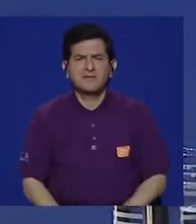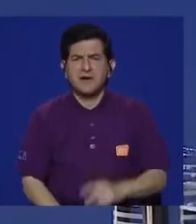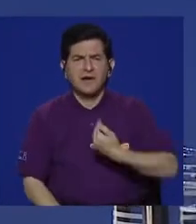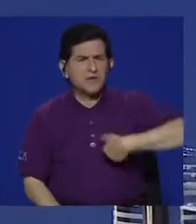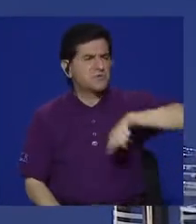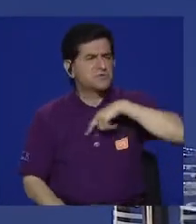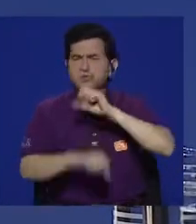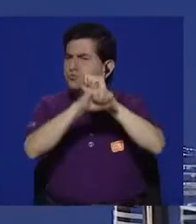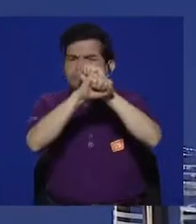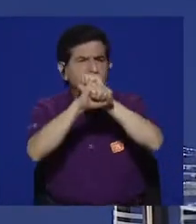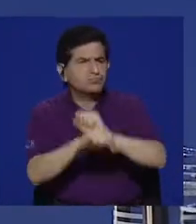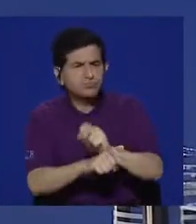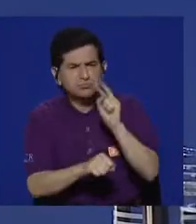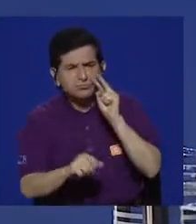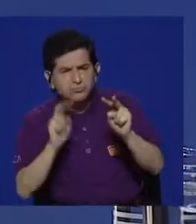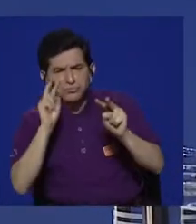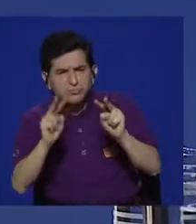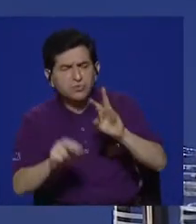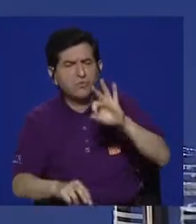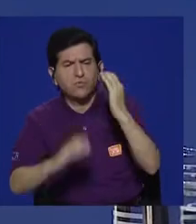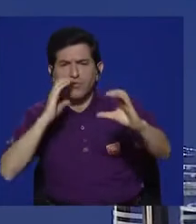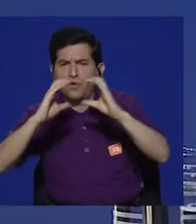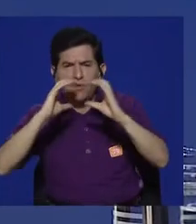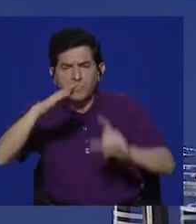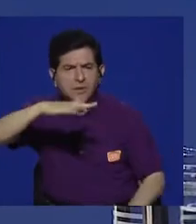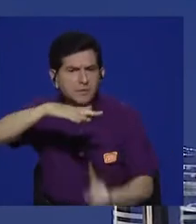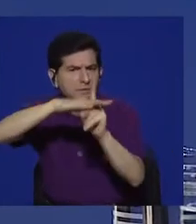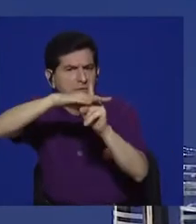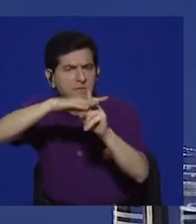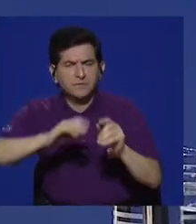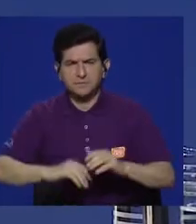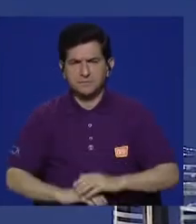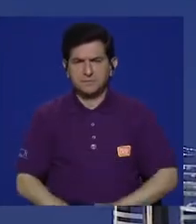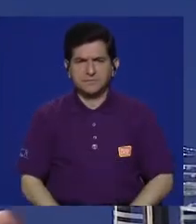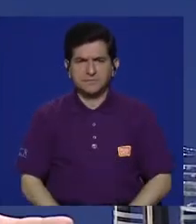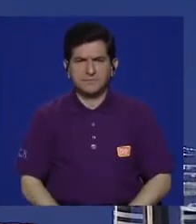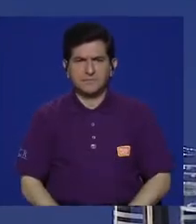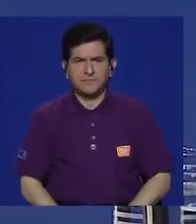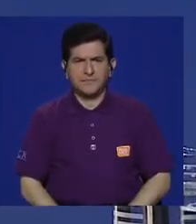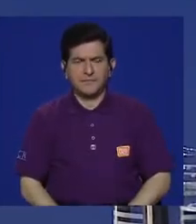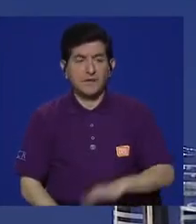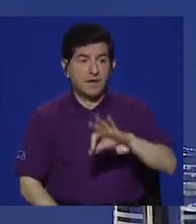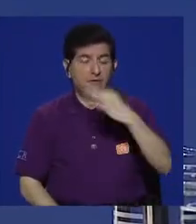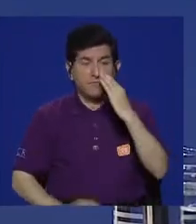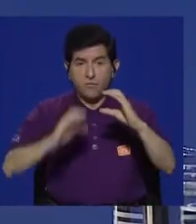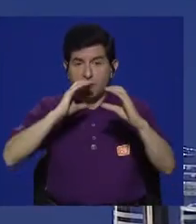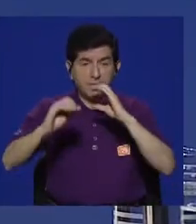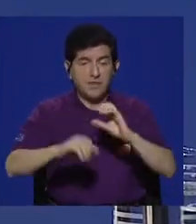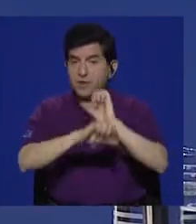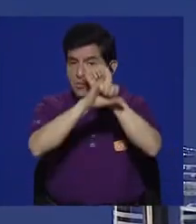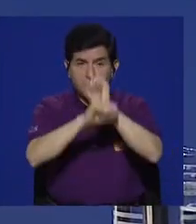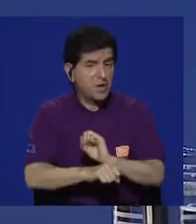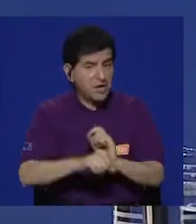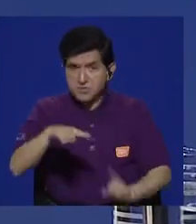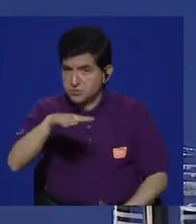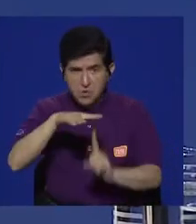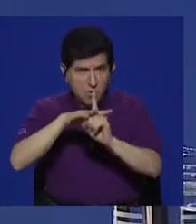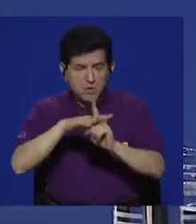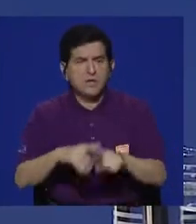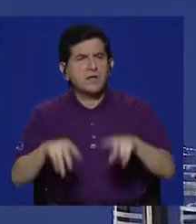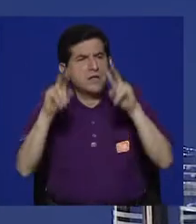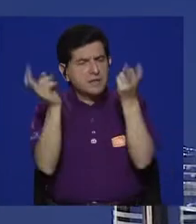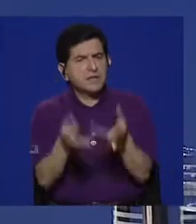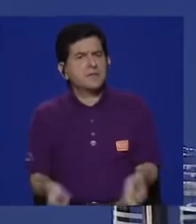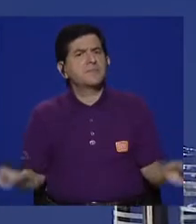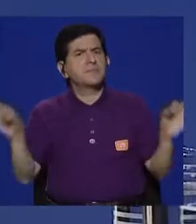que no estamos acostumbrados a ver en los medios de comunicación tradicionales. Y aquí